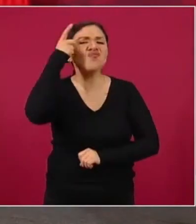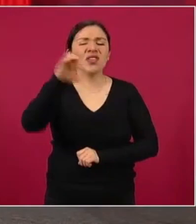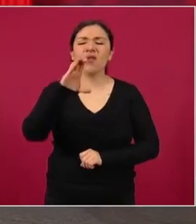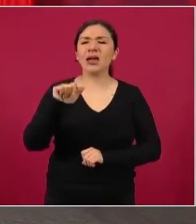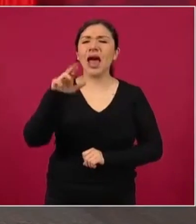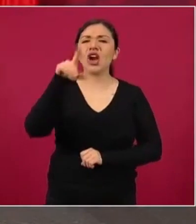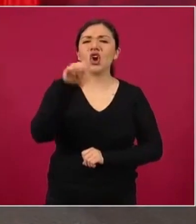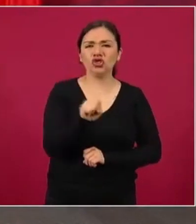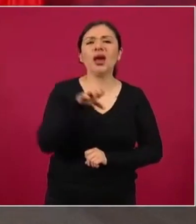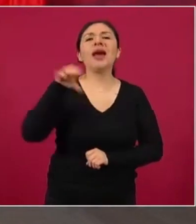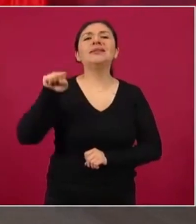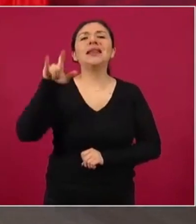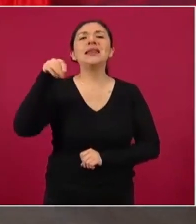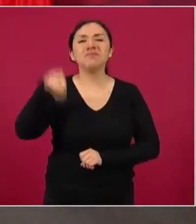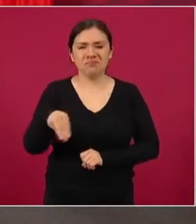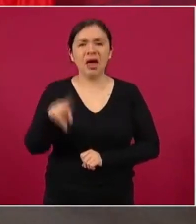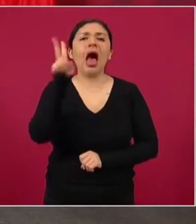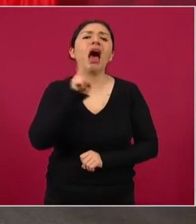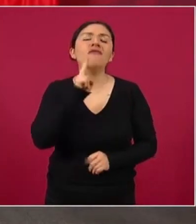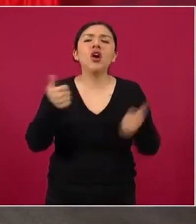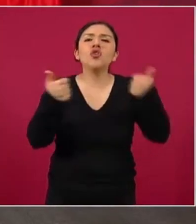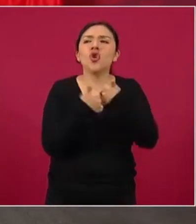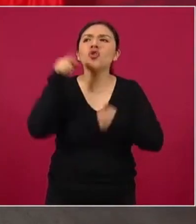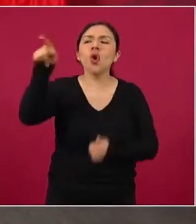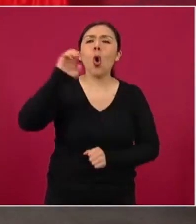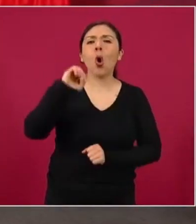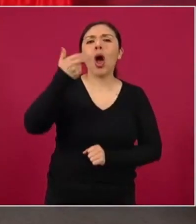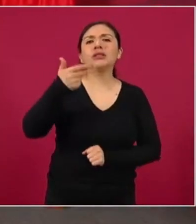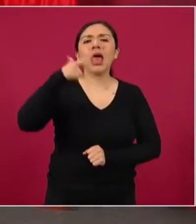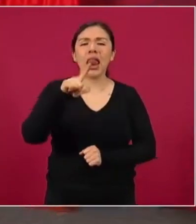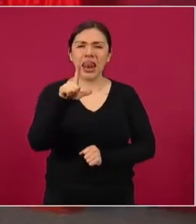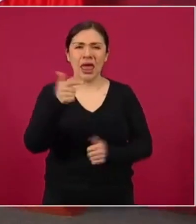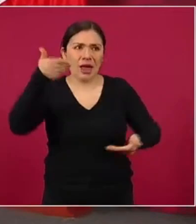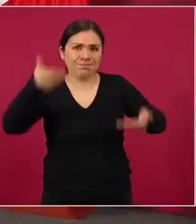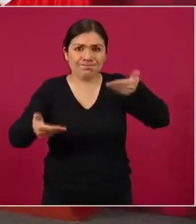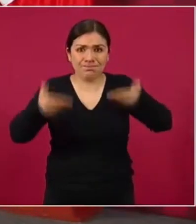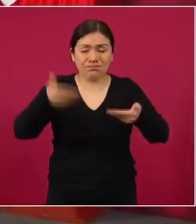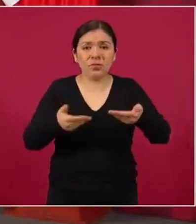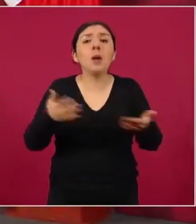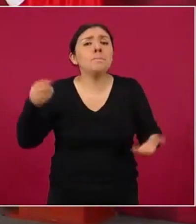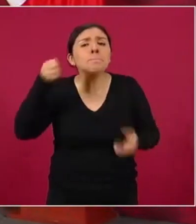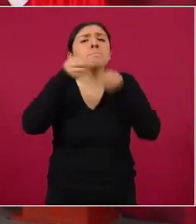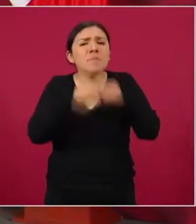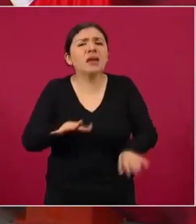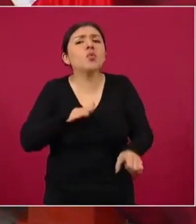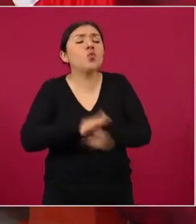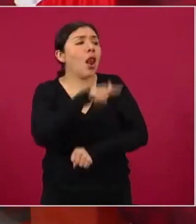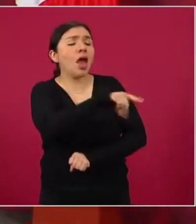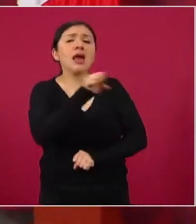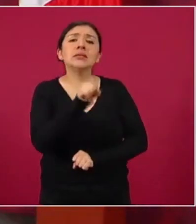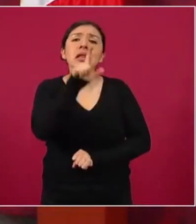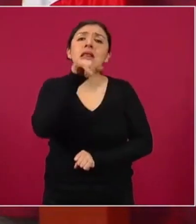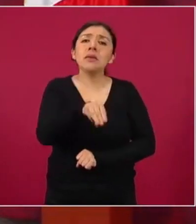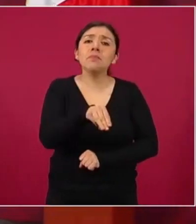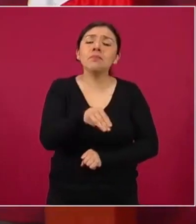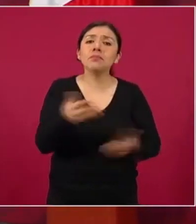con una empresa española, OHL, perdía la de Slim y se atrevían